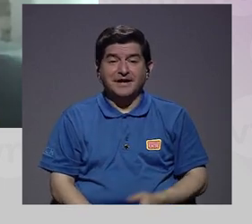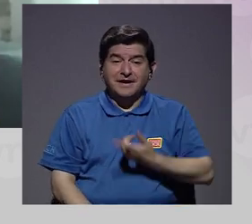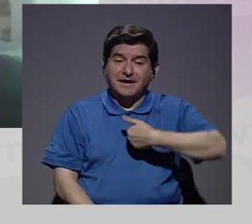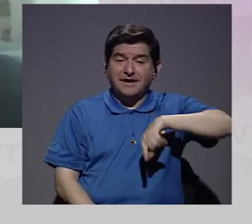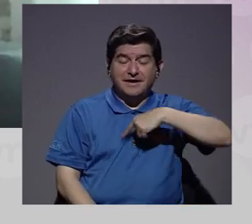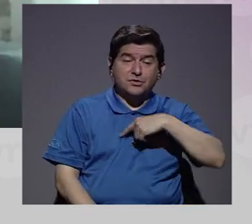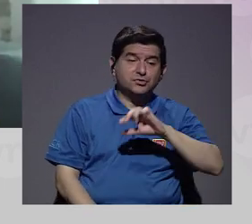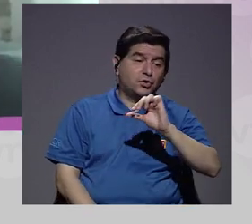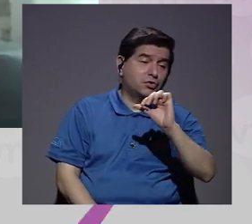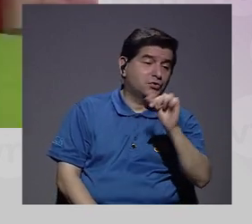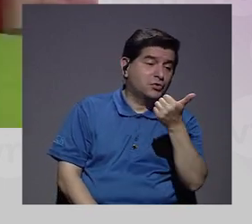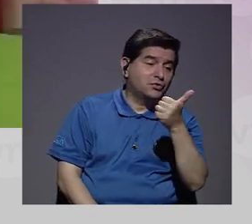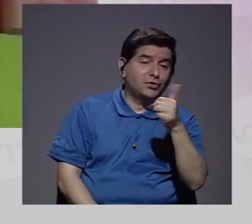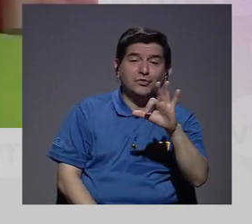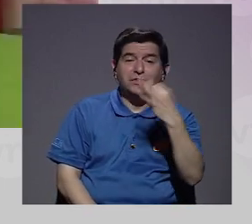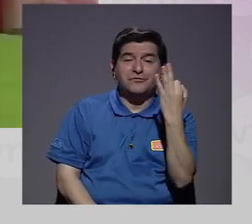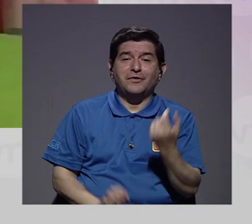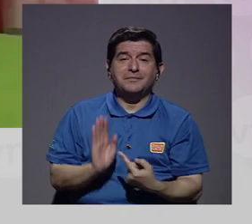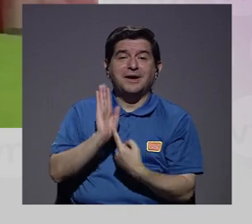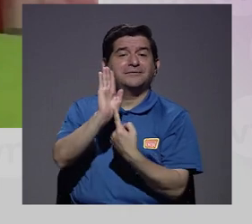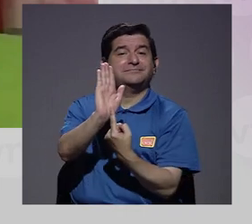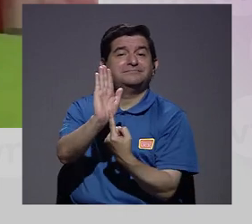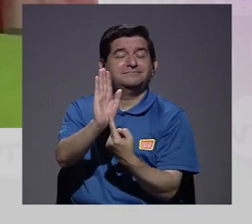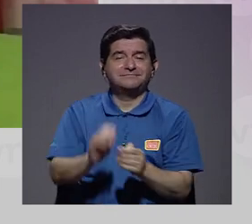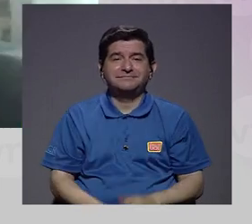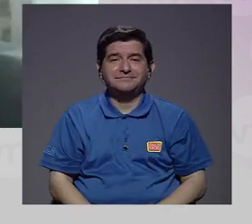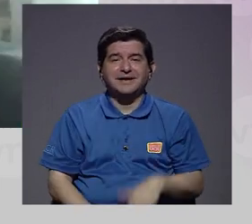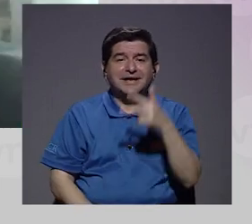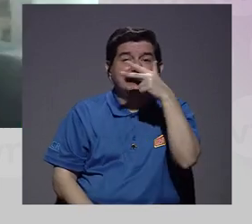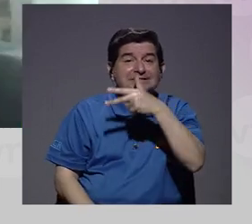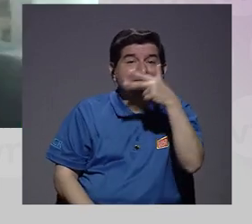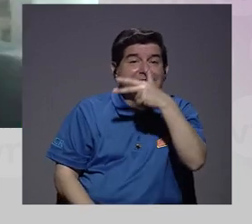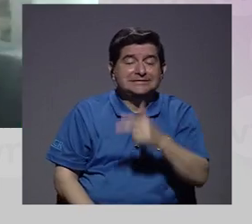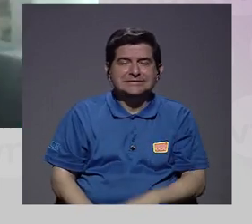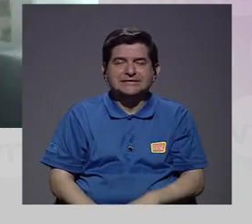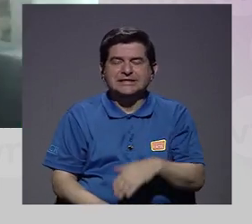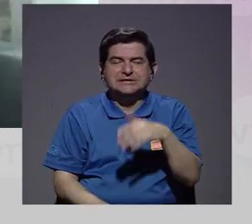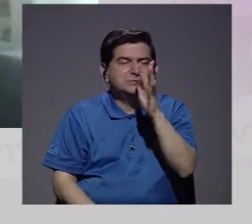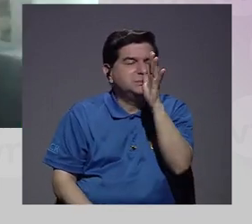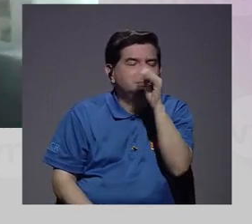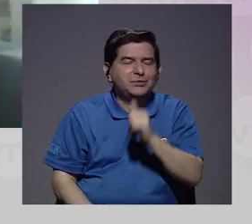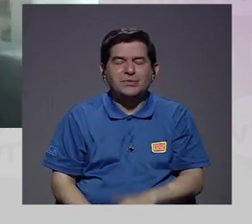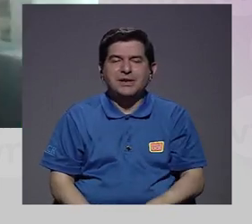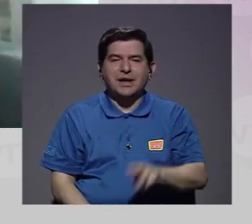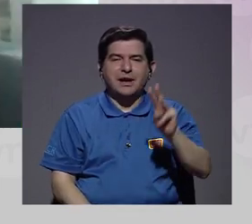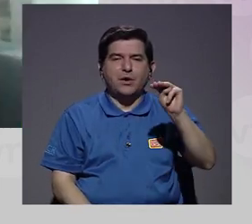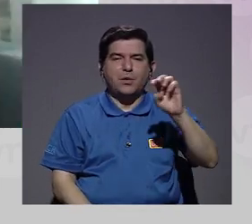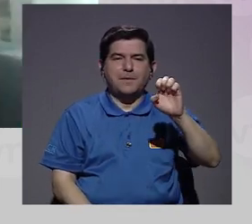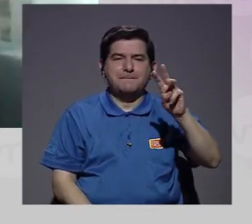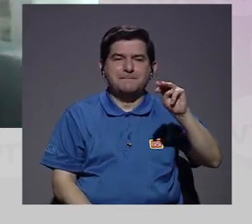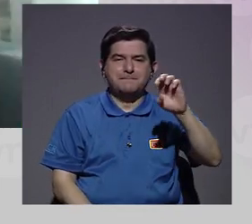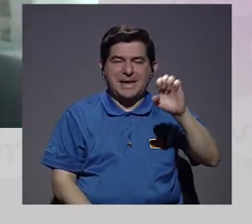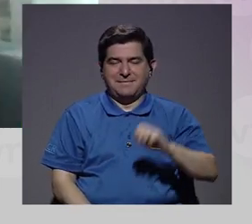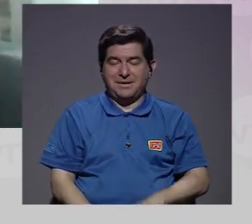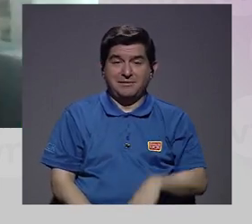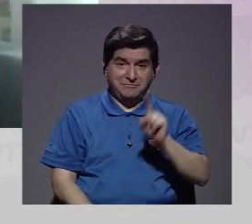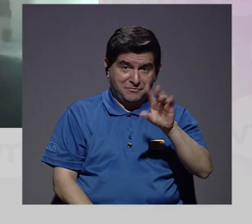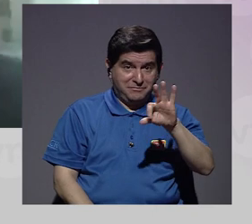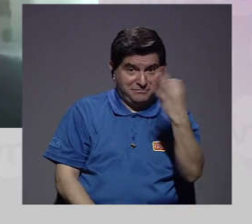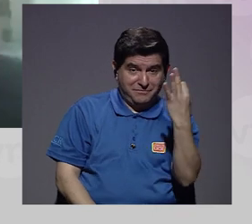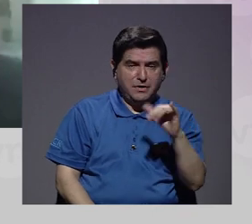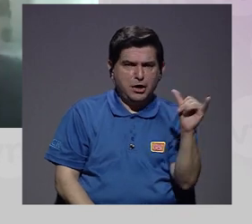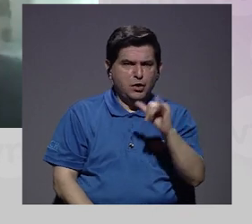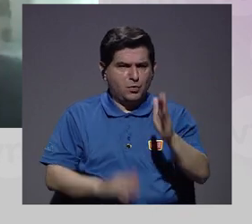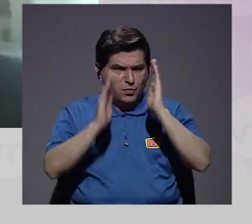Entonces lo sacamos por otras vías. Los chistes, el choteo y los memes son una de ellas. Entonces